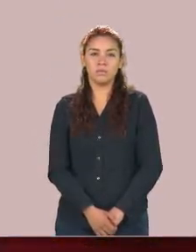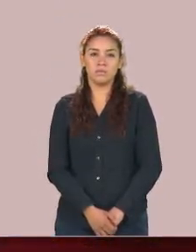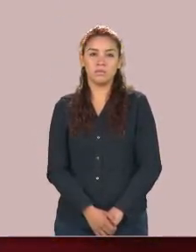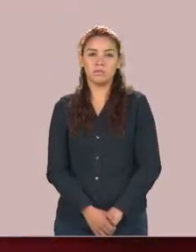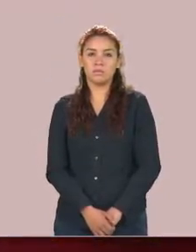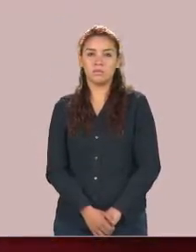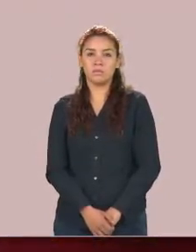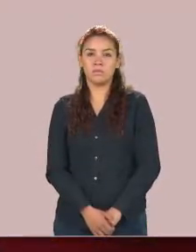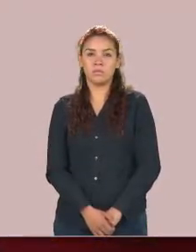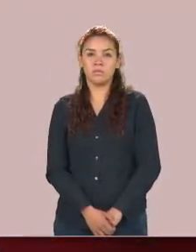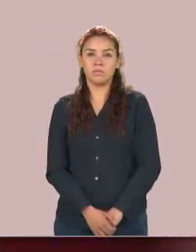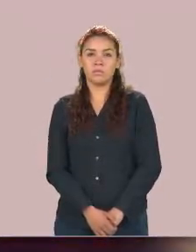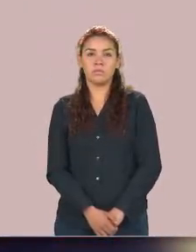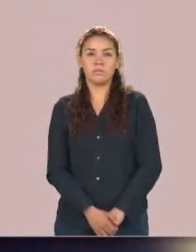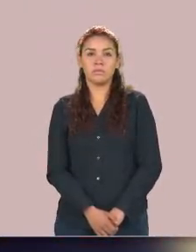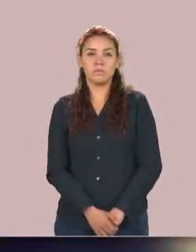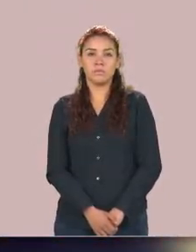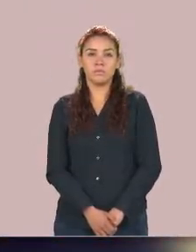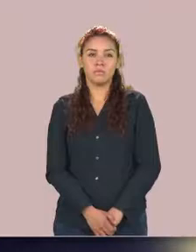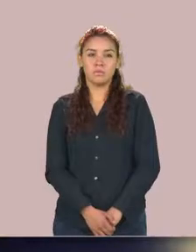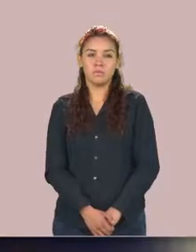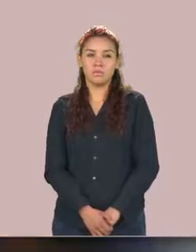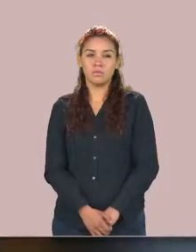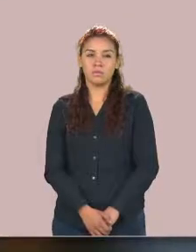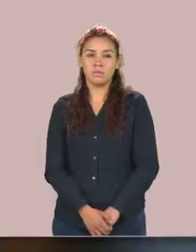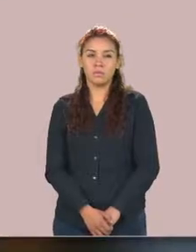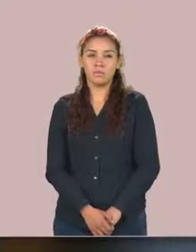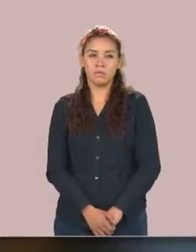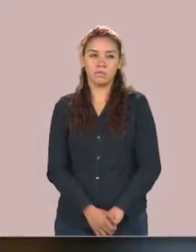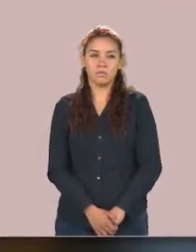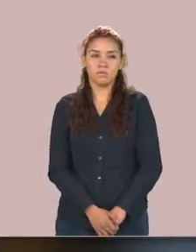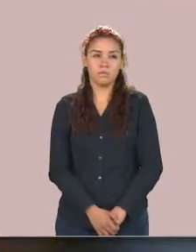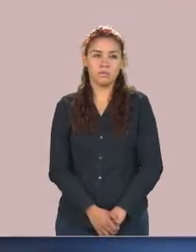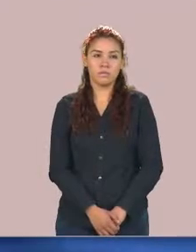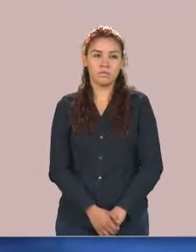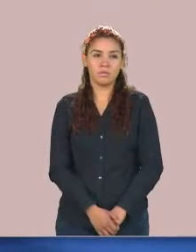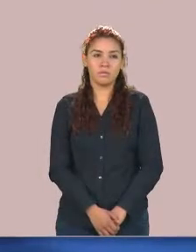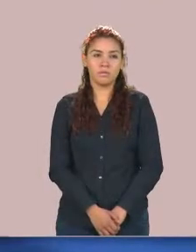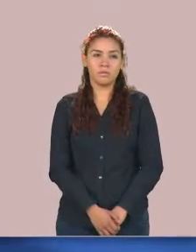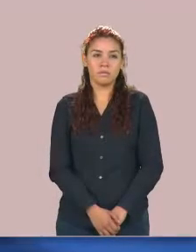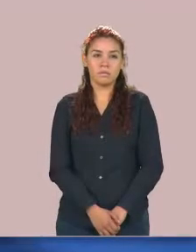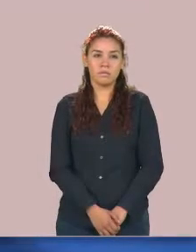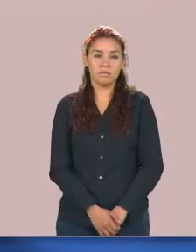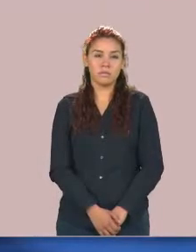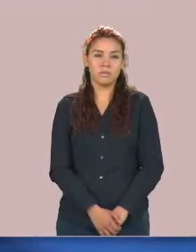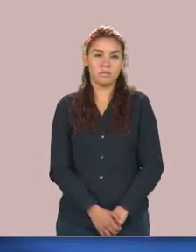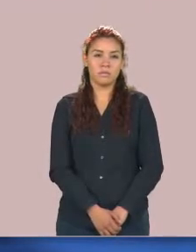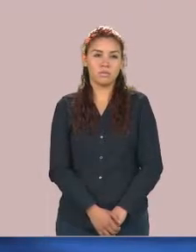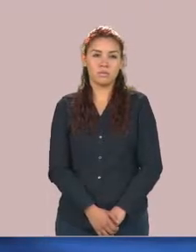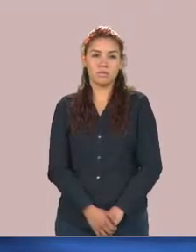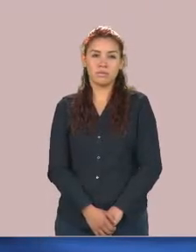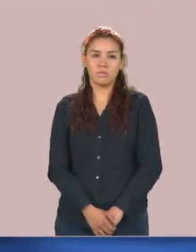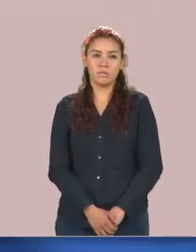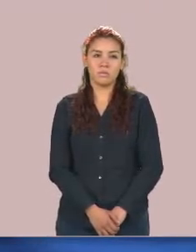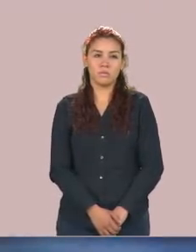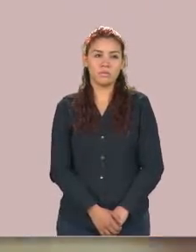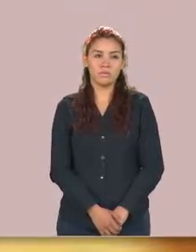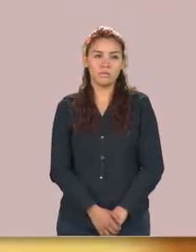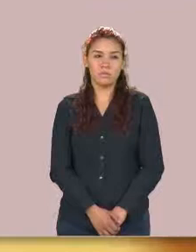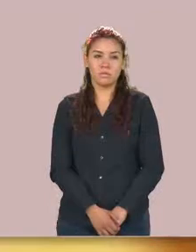debido a la tradición de convertir en patrocinador de tamales a quien le salga el muñequito del niño Jesús en la rosca de reyes.